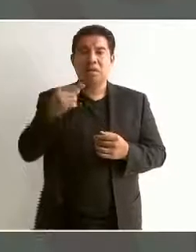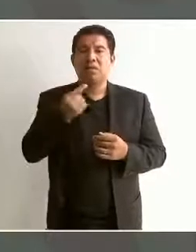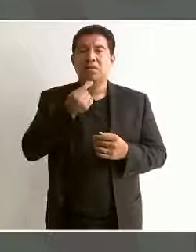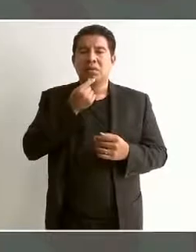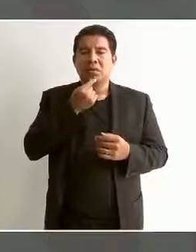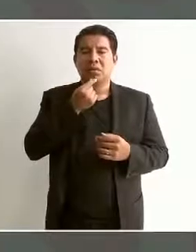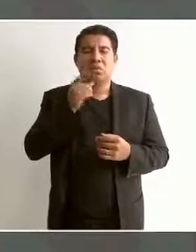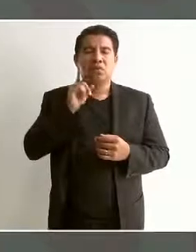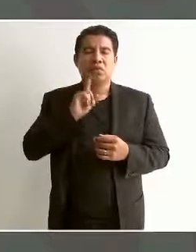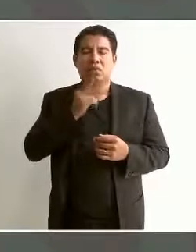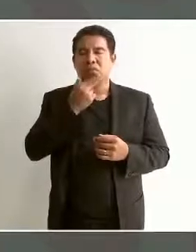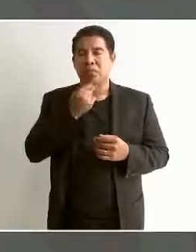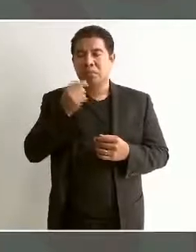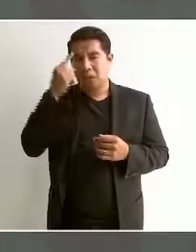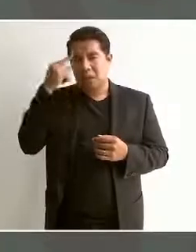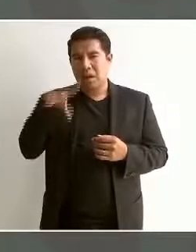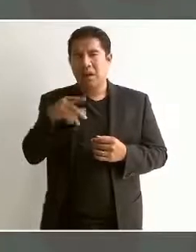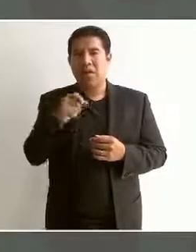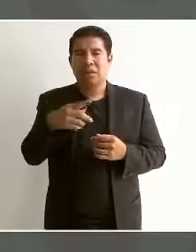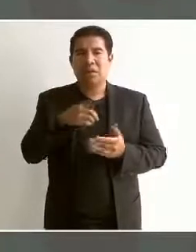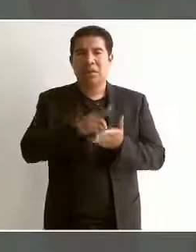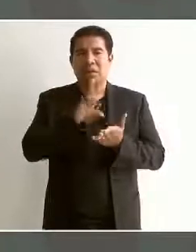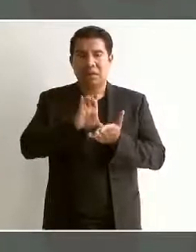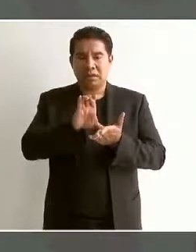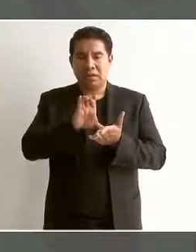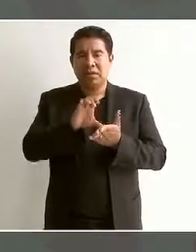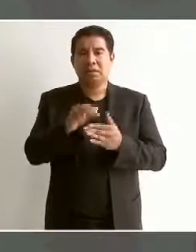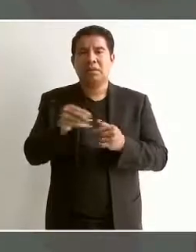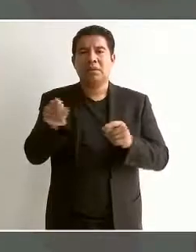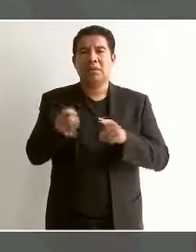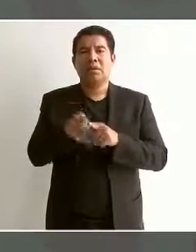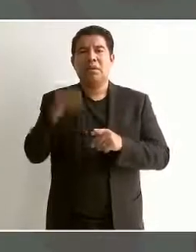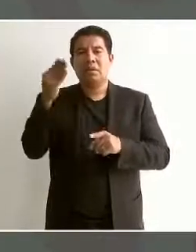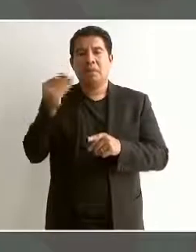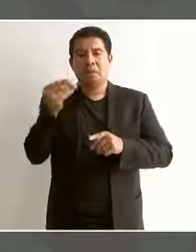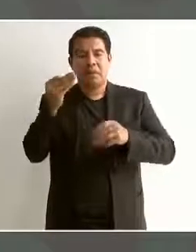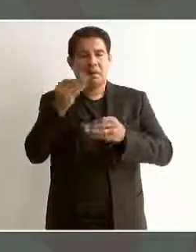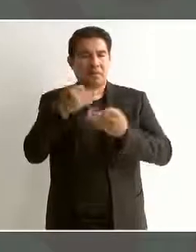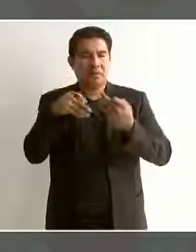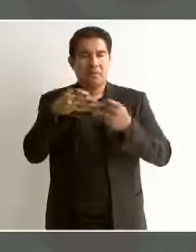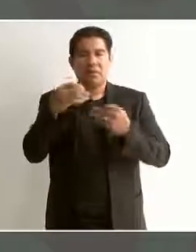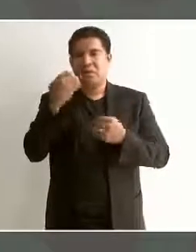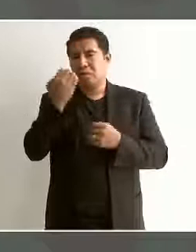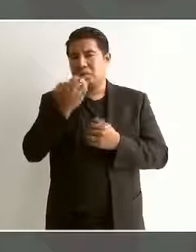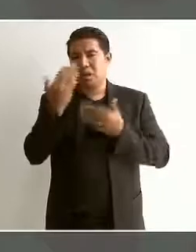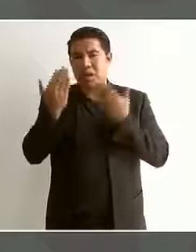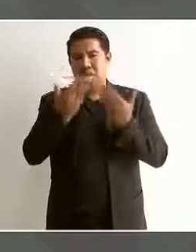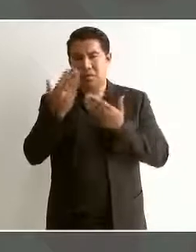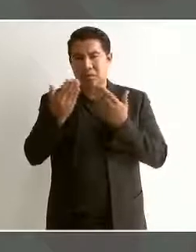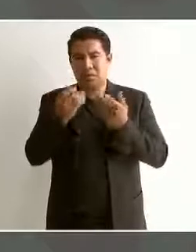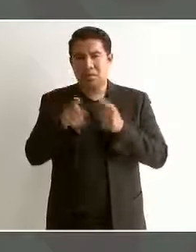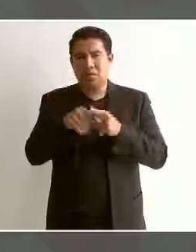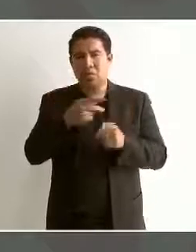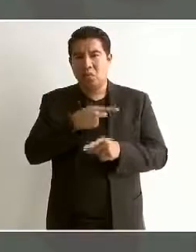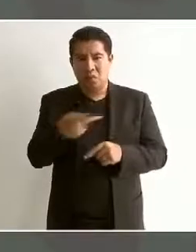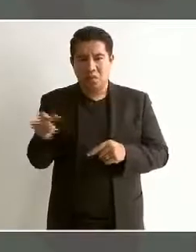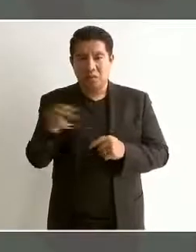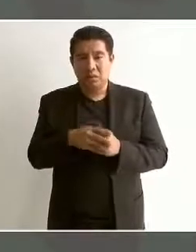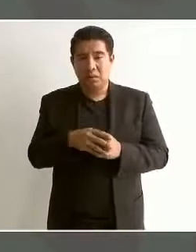las becas para estudiantes de familias pobres la atención médica los medicamentos gratuitos